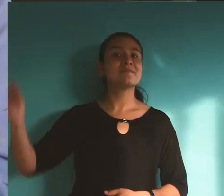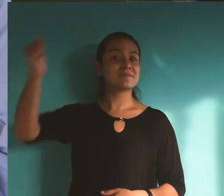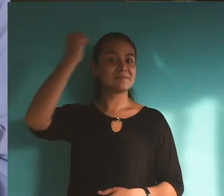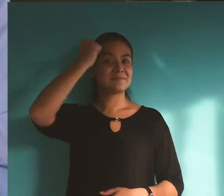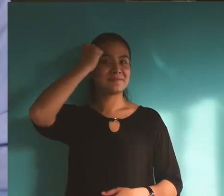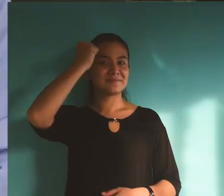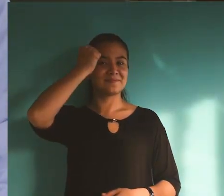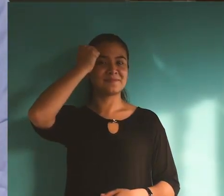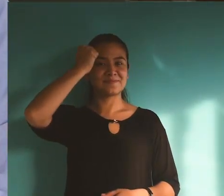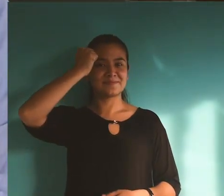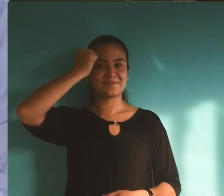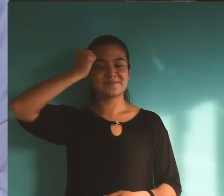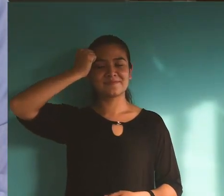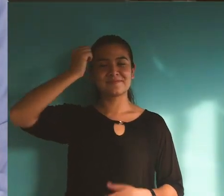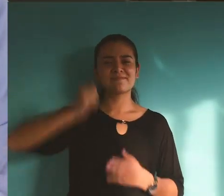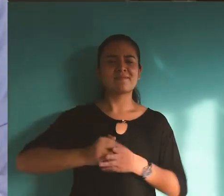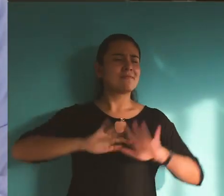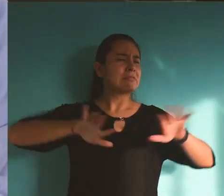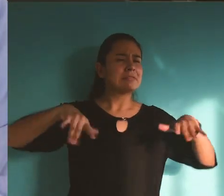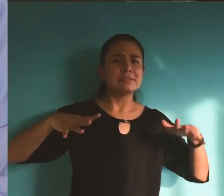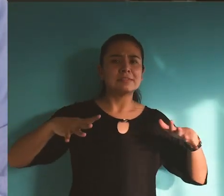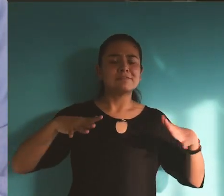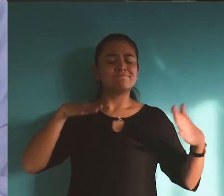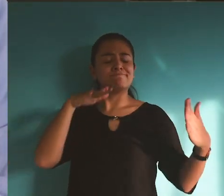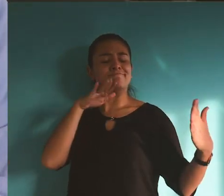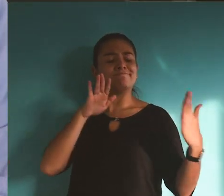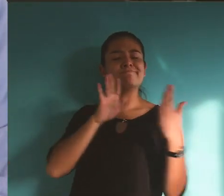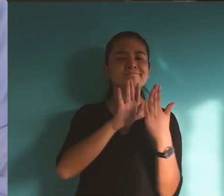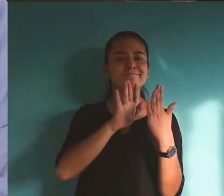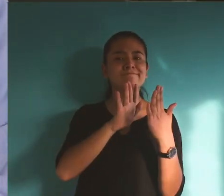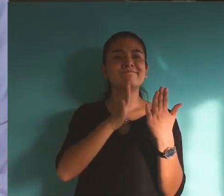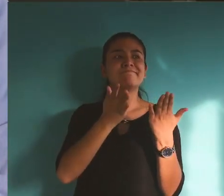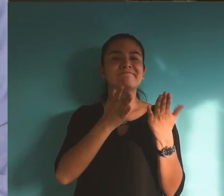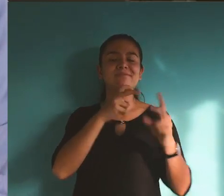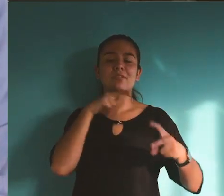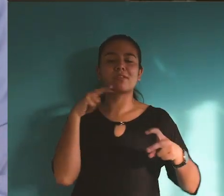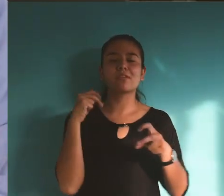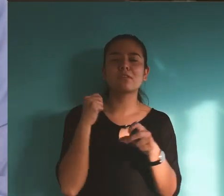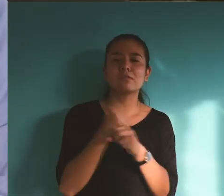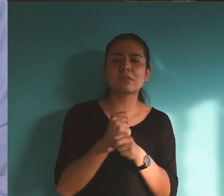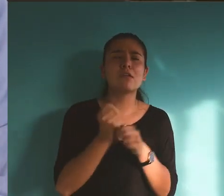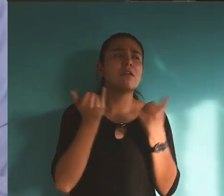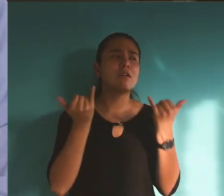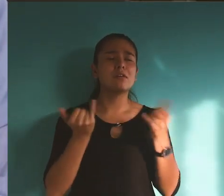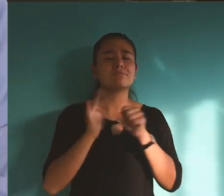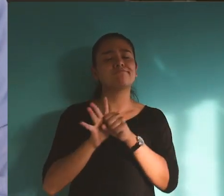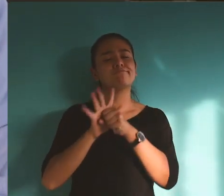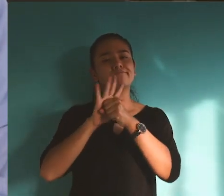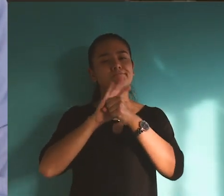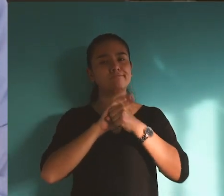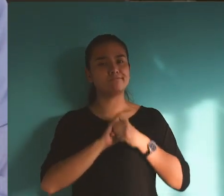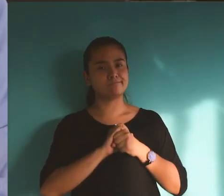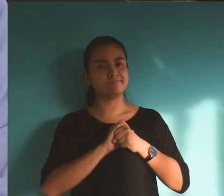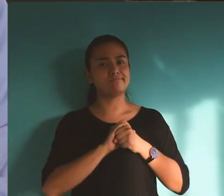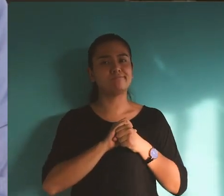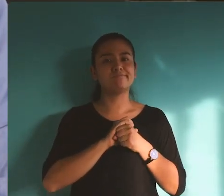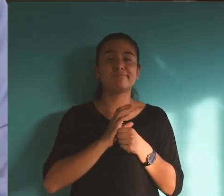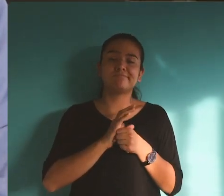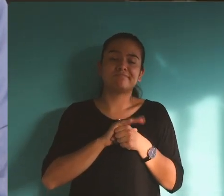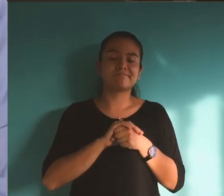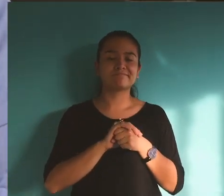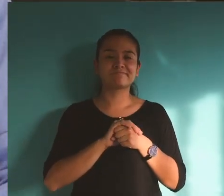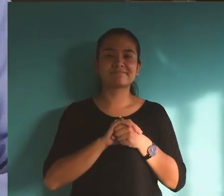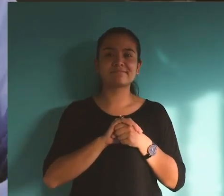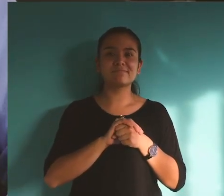Apreciados instructores, nadie estaba preparado para afrontar los difíciles momentos que estamos viviendo a causa de la